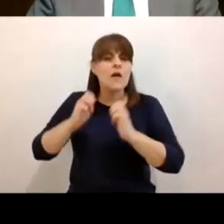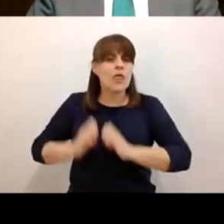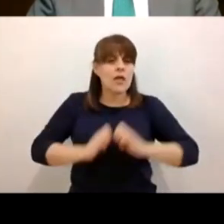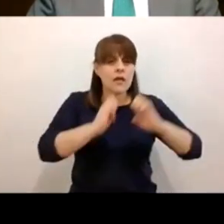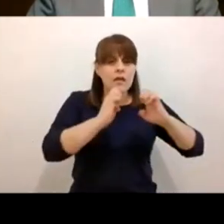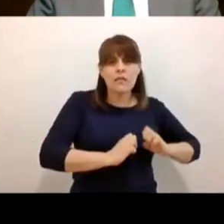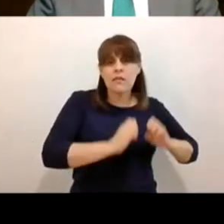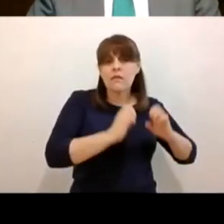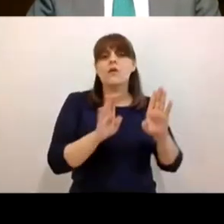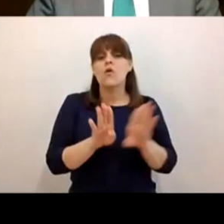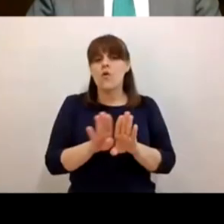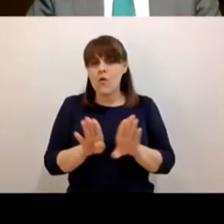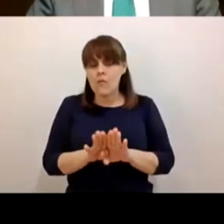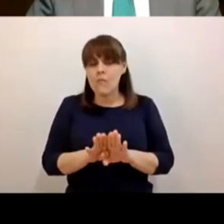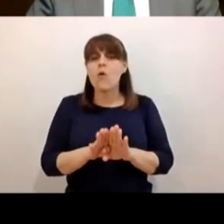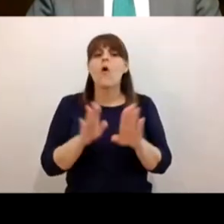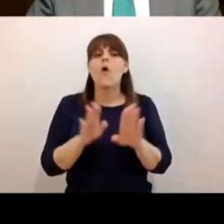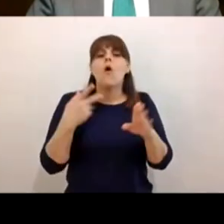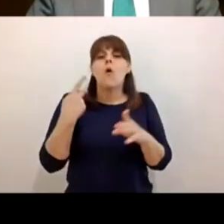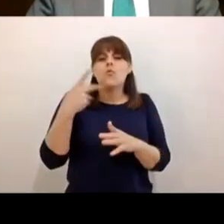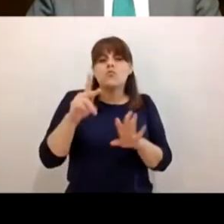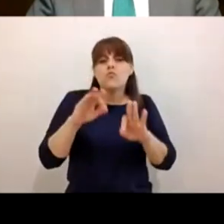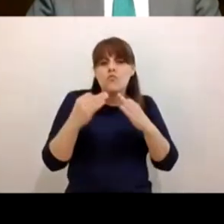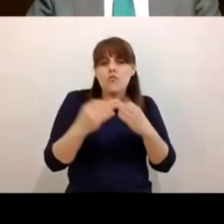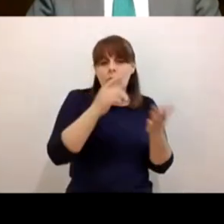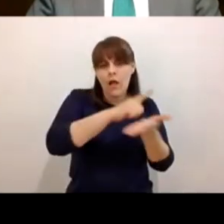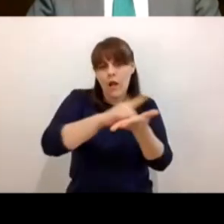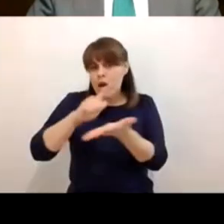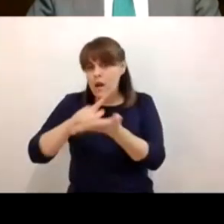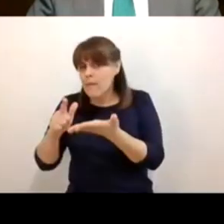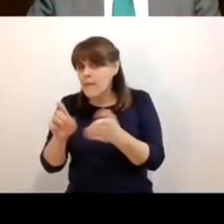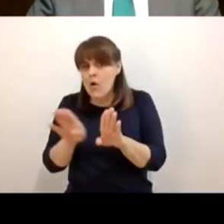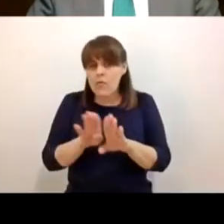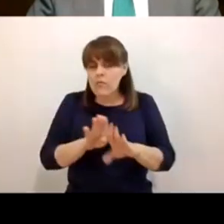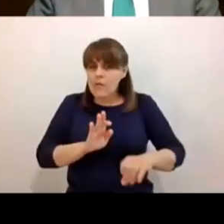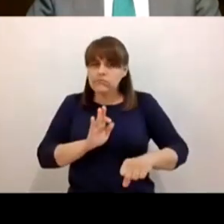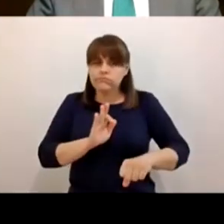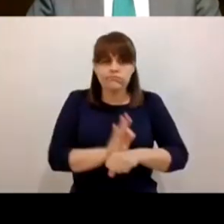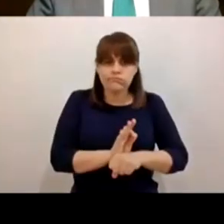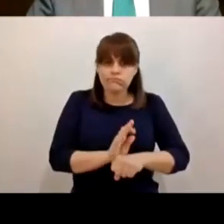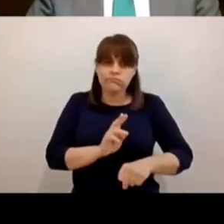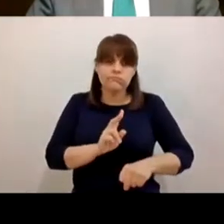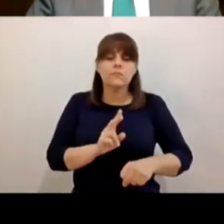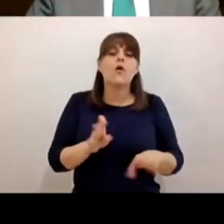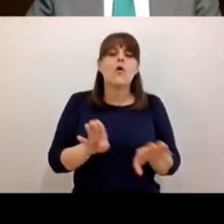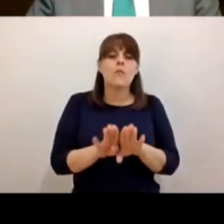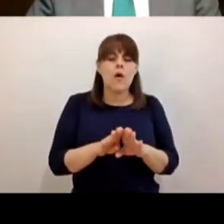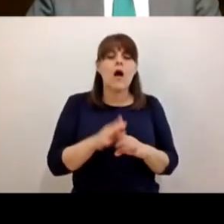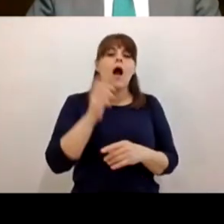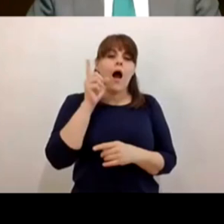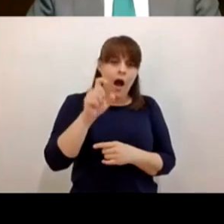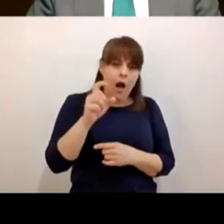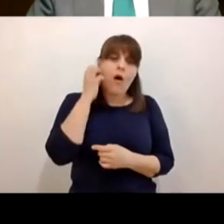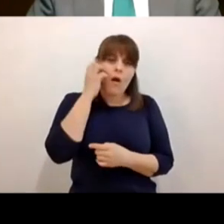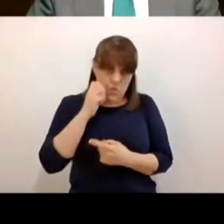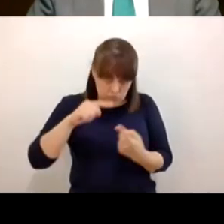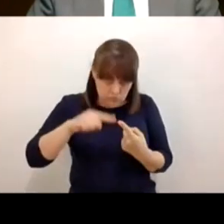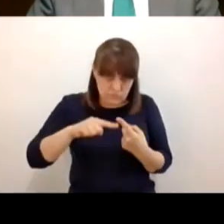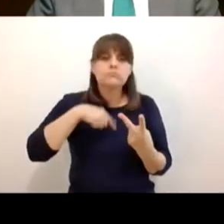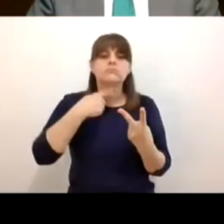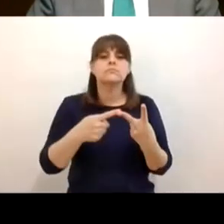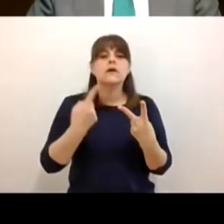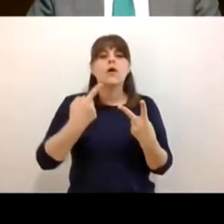medidas de salubridad que se van a tomar porque evidentemente sí es agua y jabón pero también se requiere de escuelas que